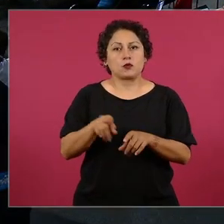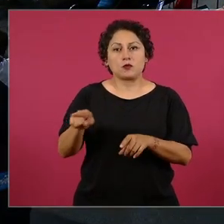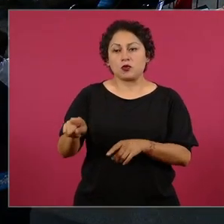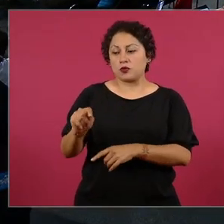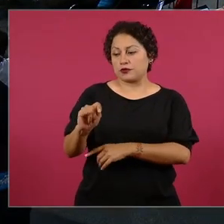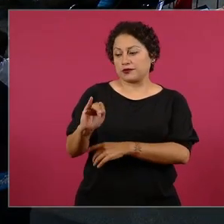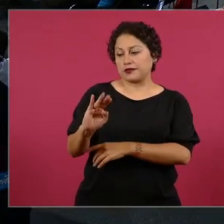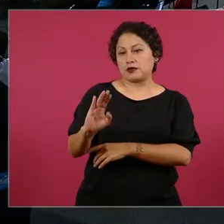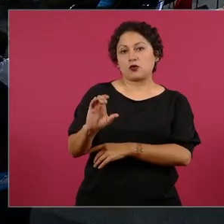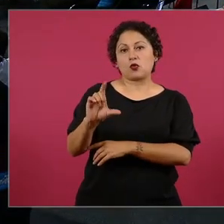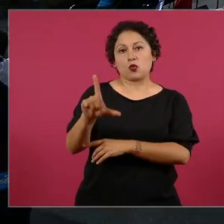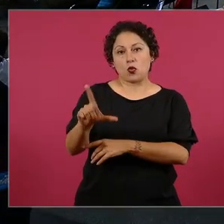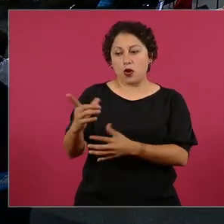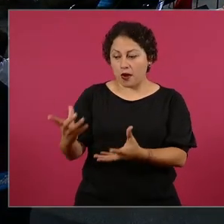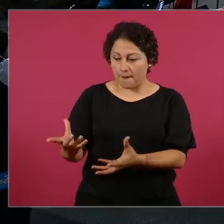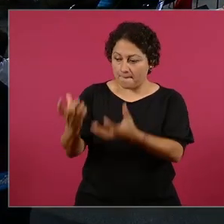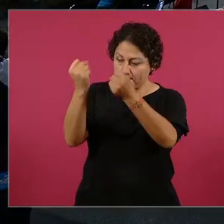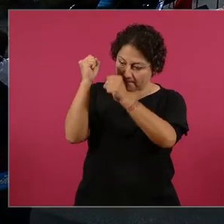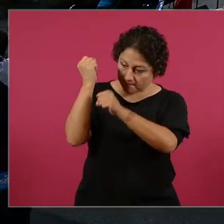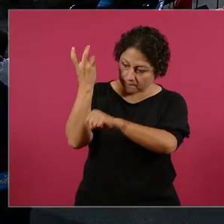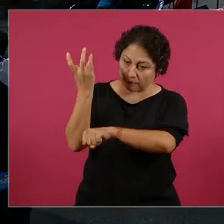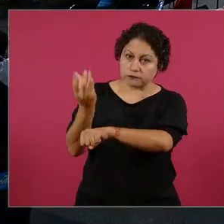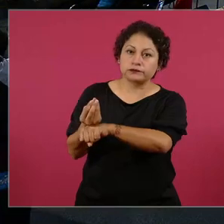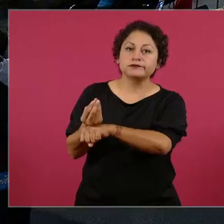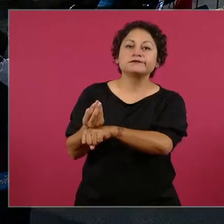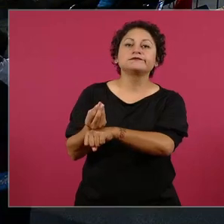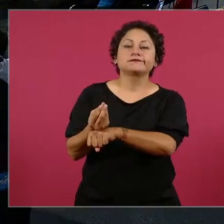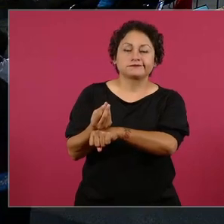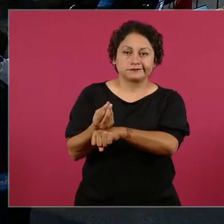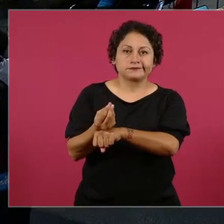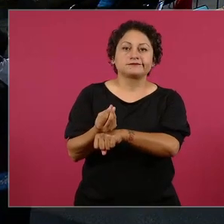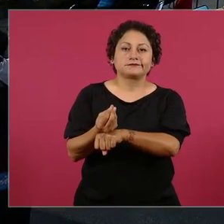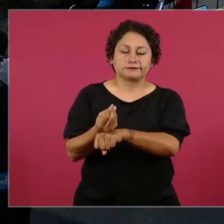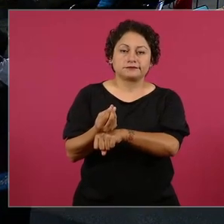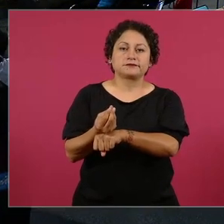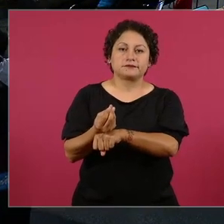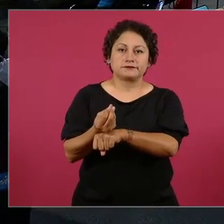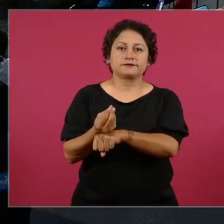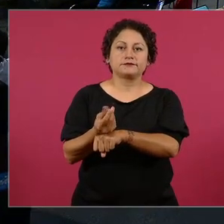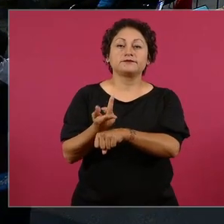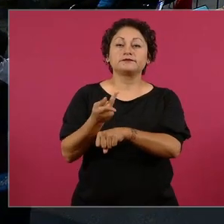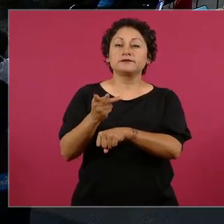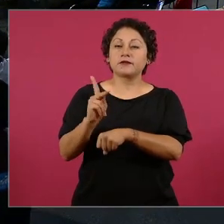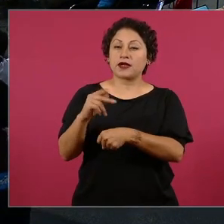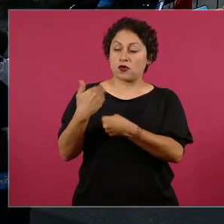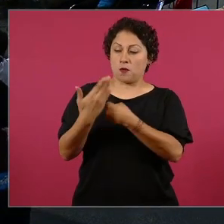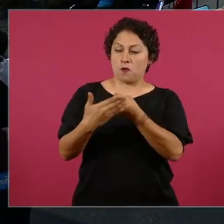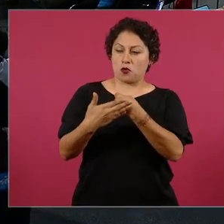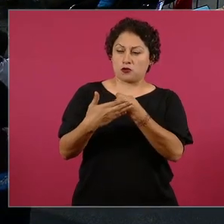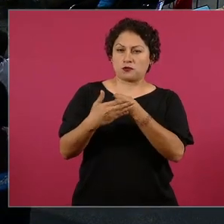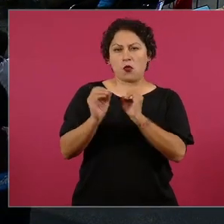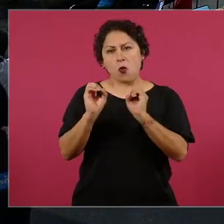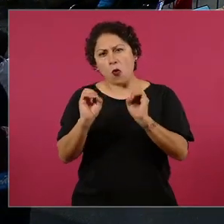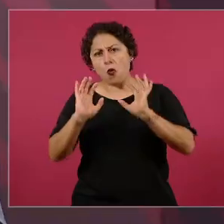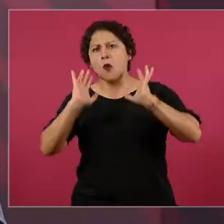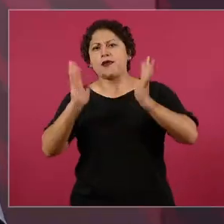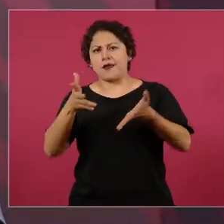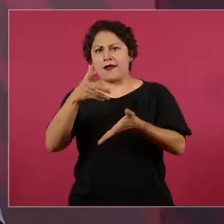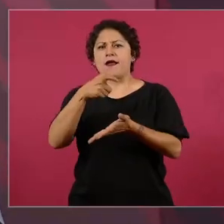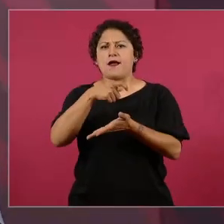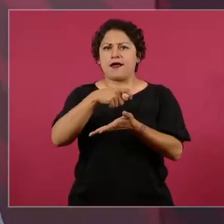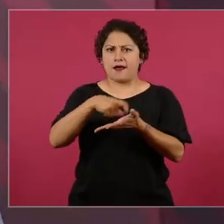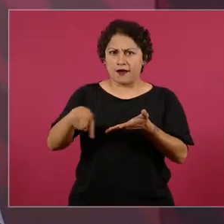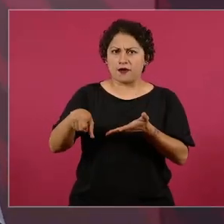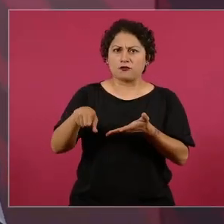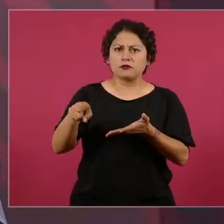y el no, se está por adquirir, si no es que ya se adquirió el otro